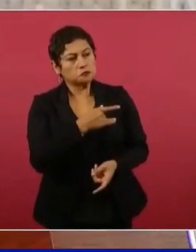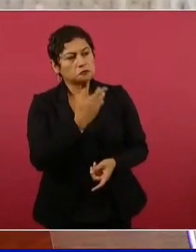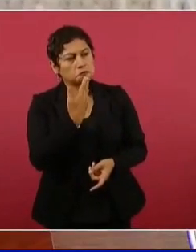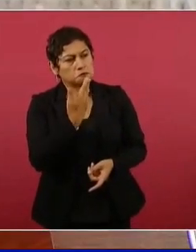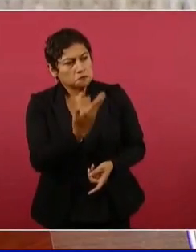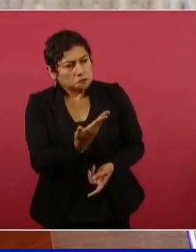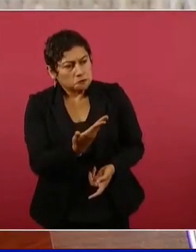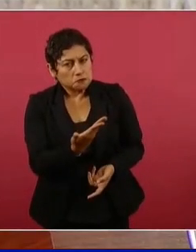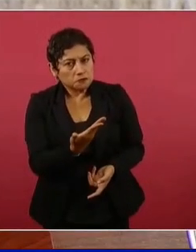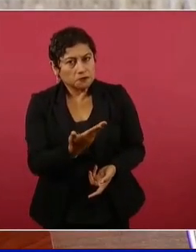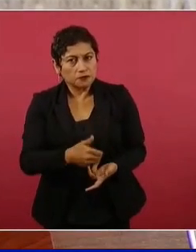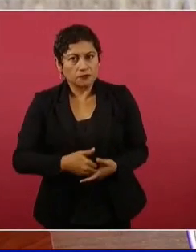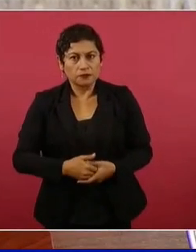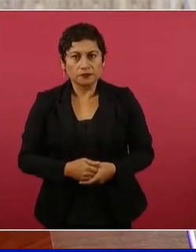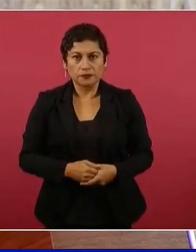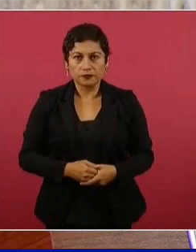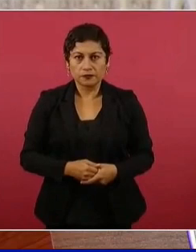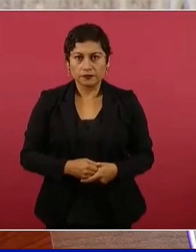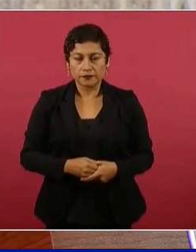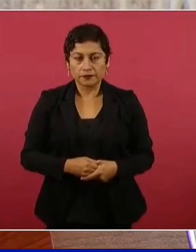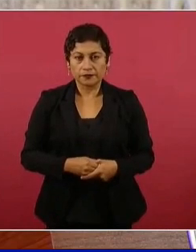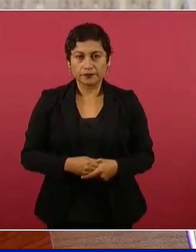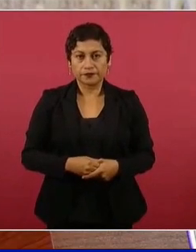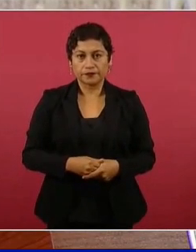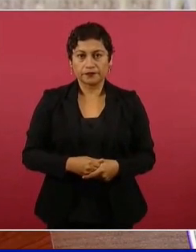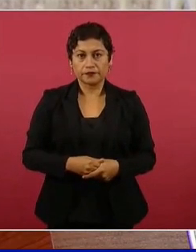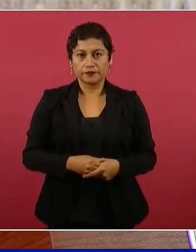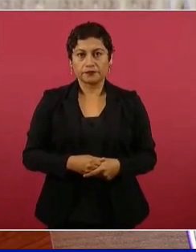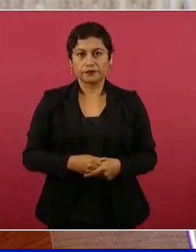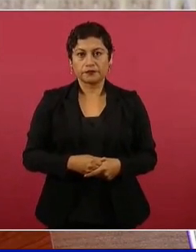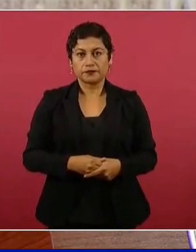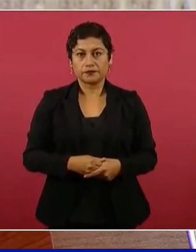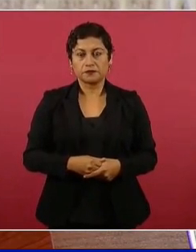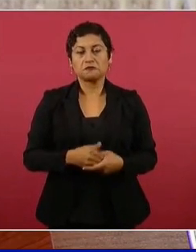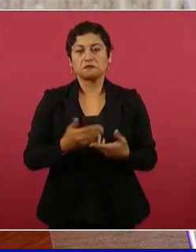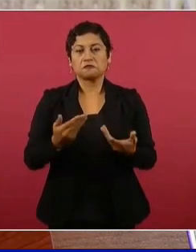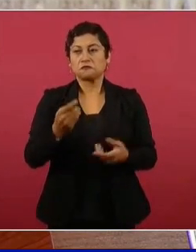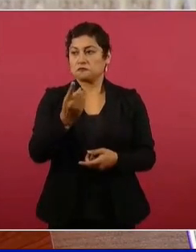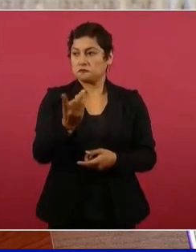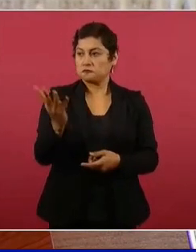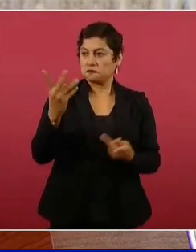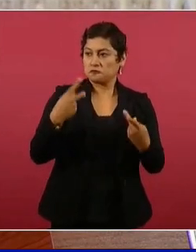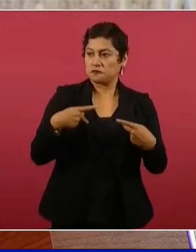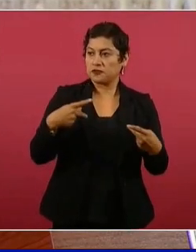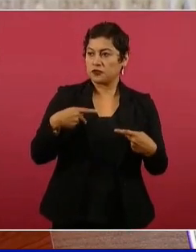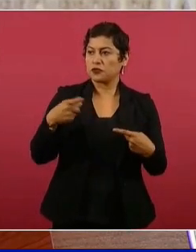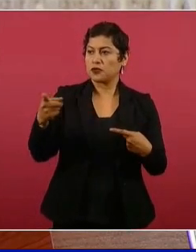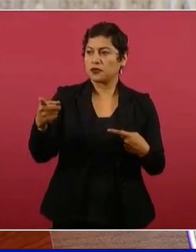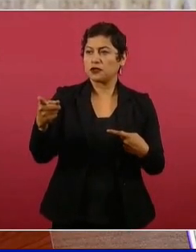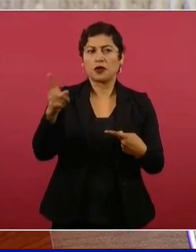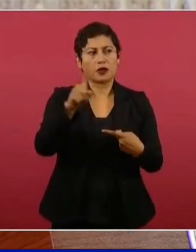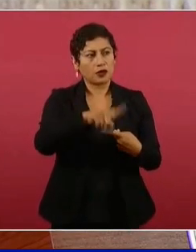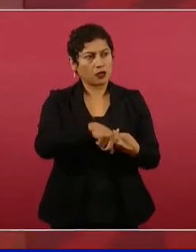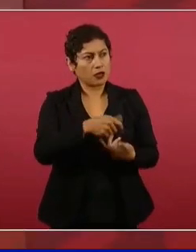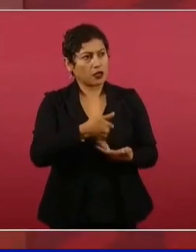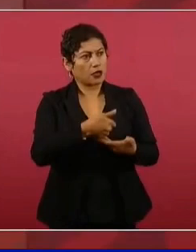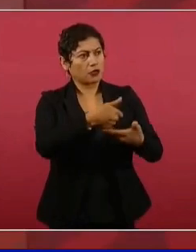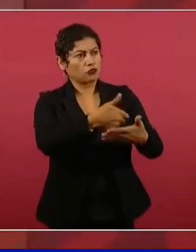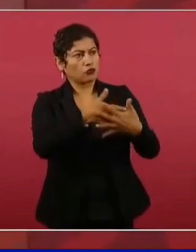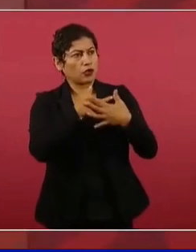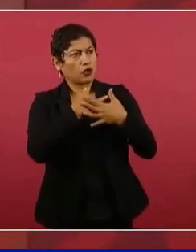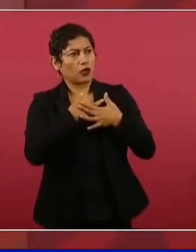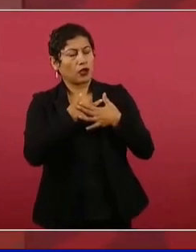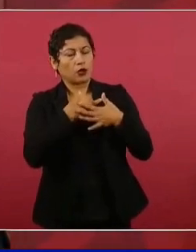que le tiene amor al pueblo. No,